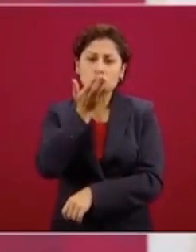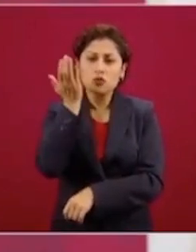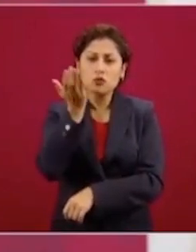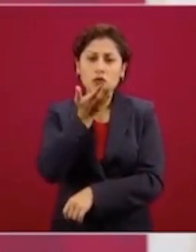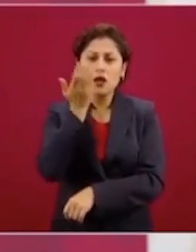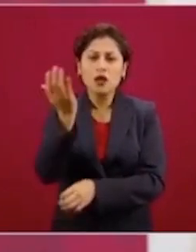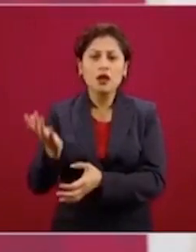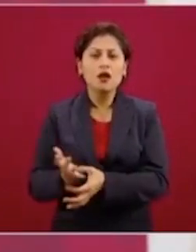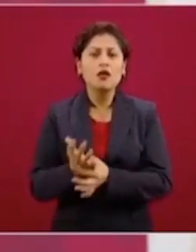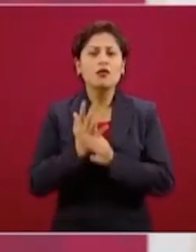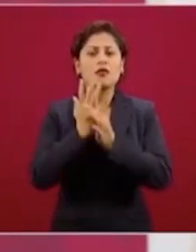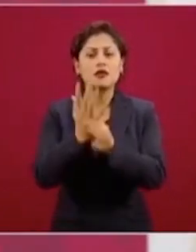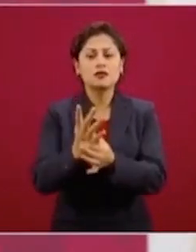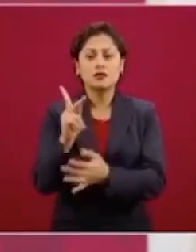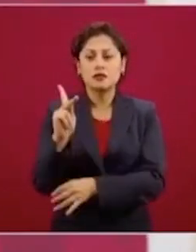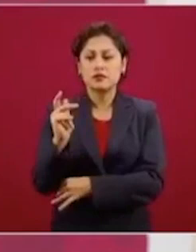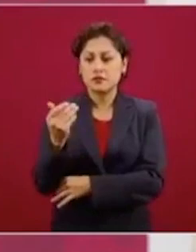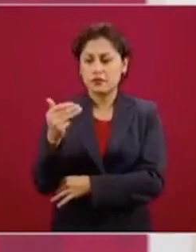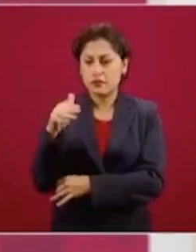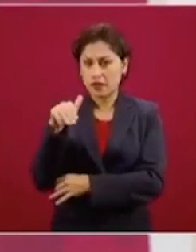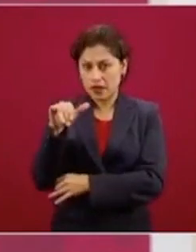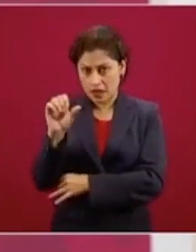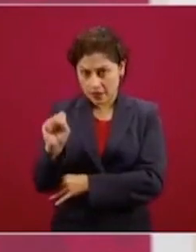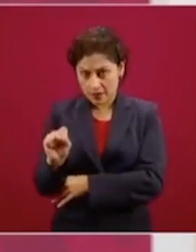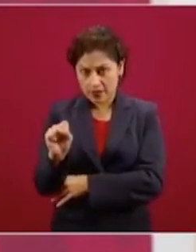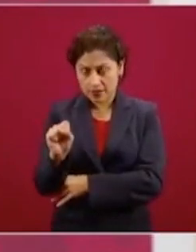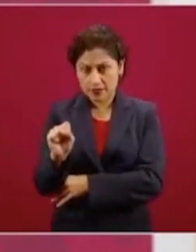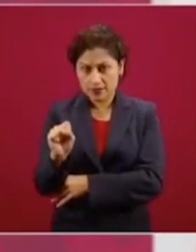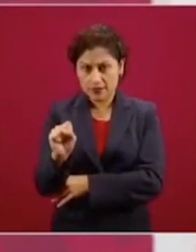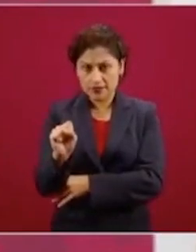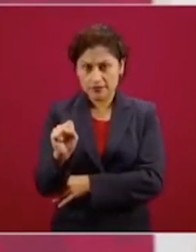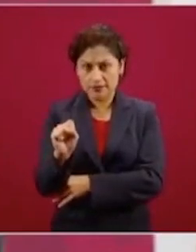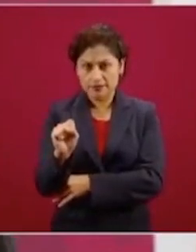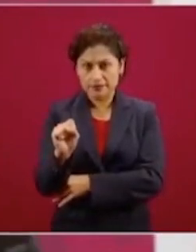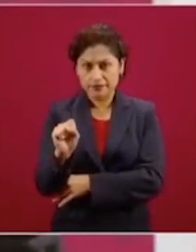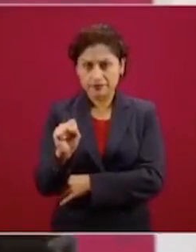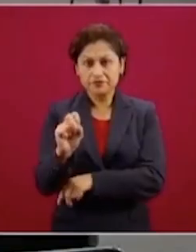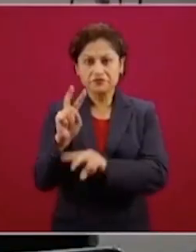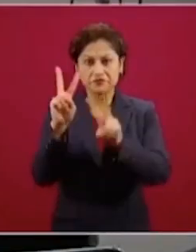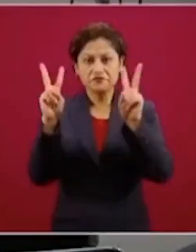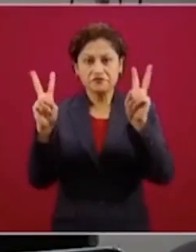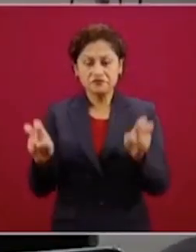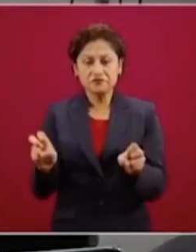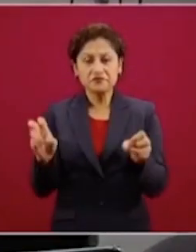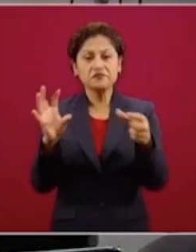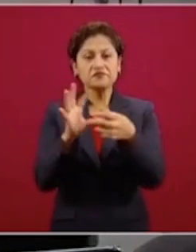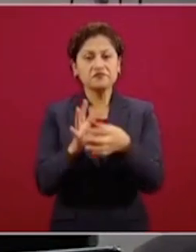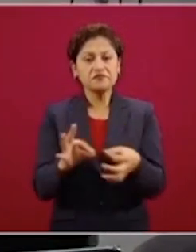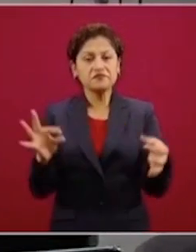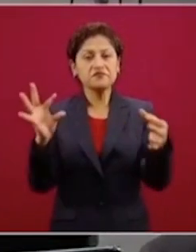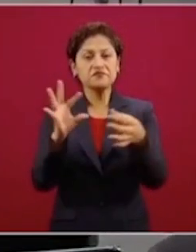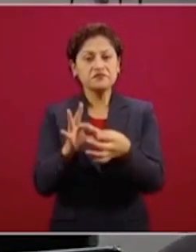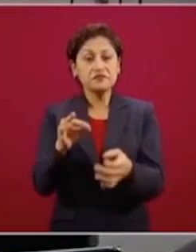para que los más grandes